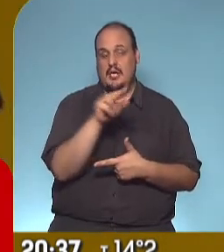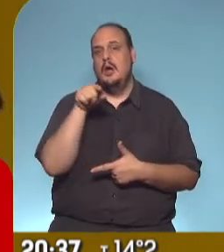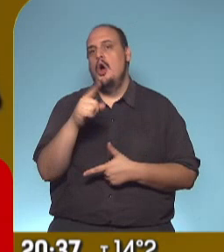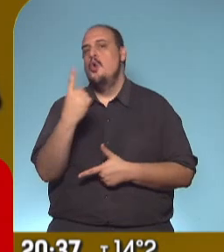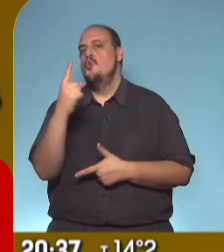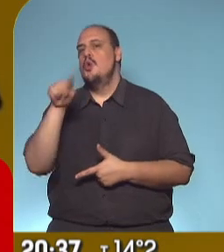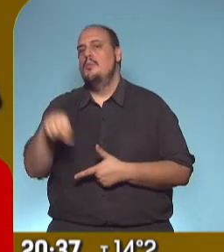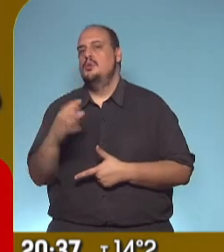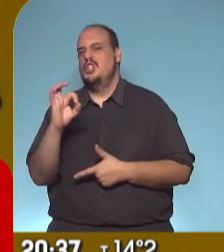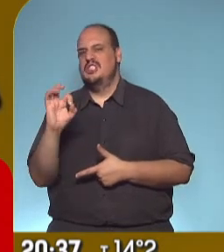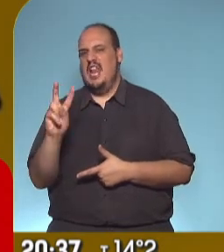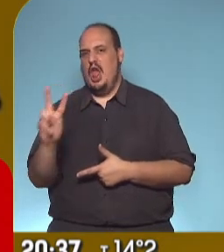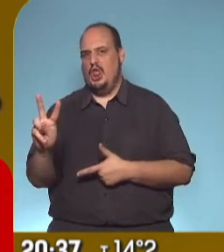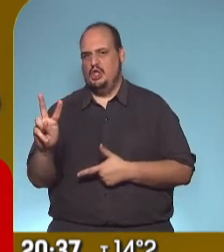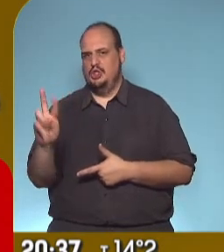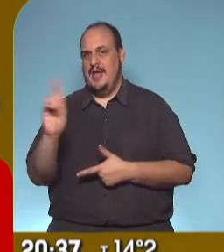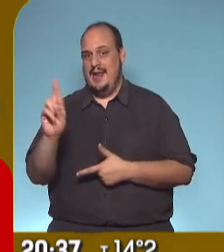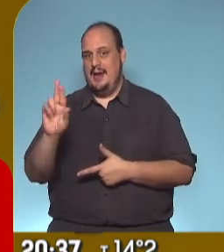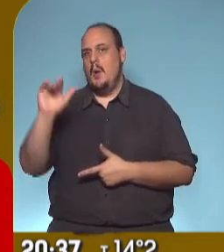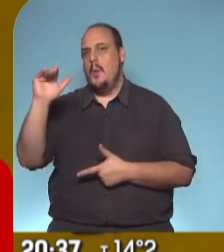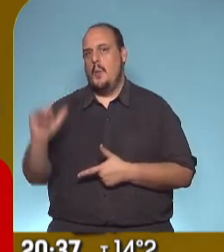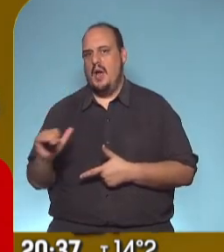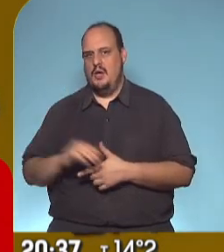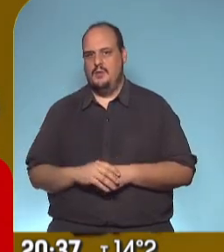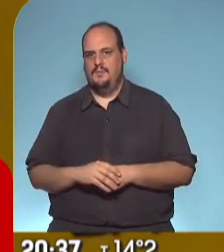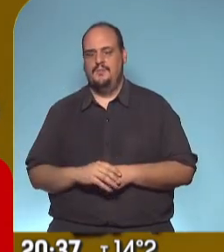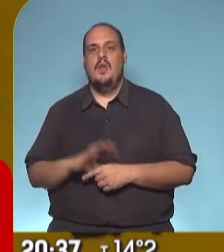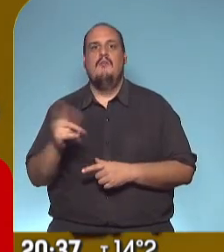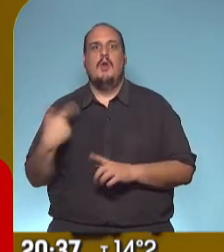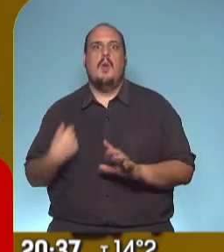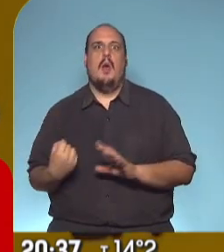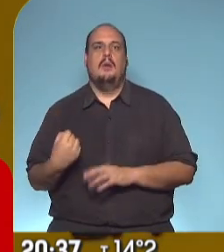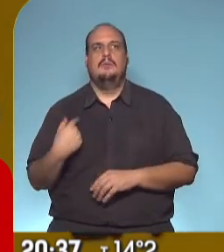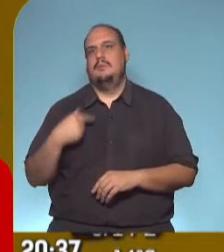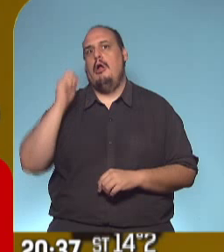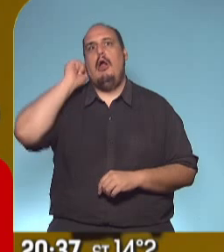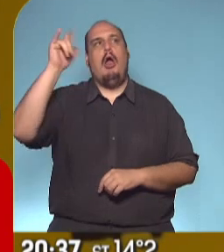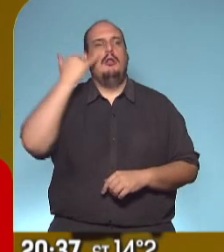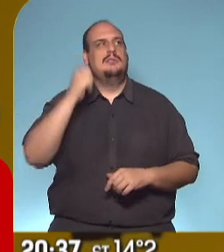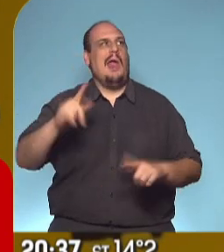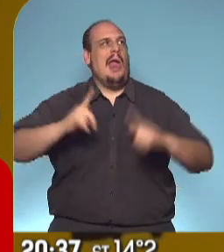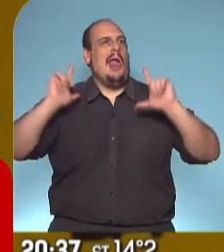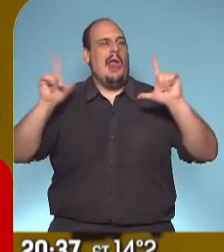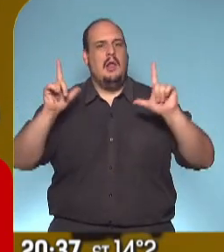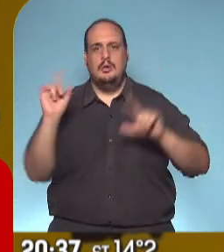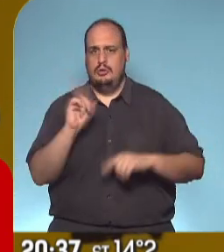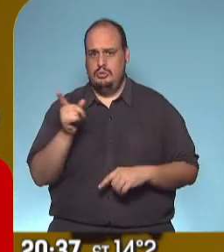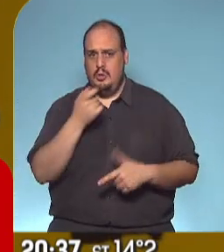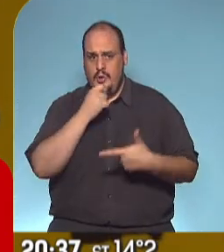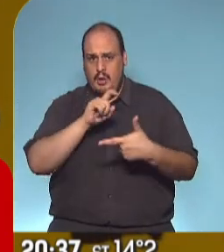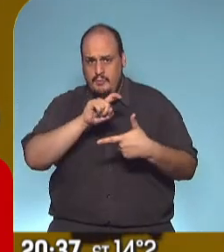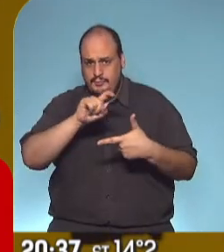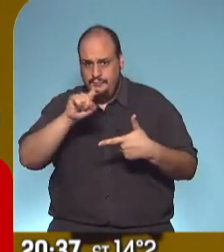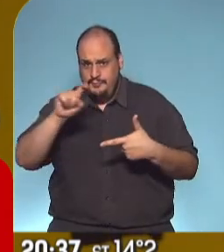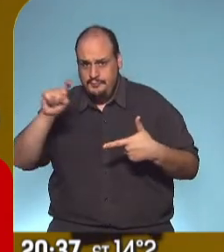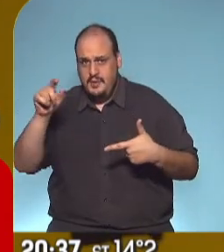.02, o sea, ha bajado. No para cantar victoria, porque mientras sea más que uno, crecen más lento que antes.